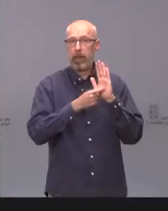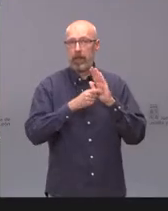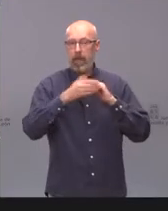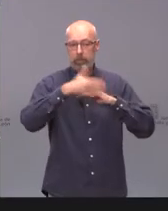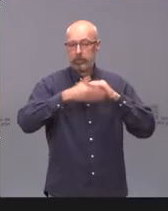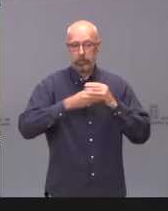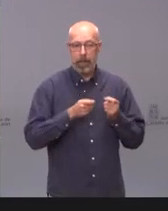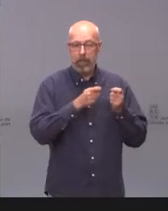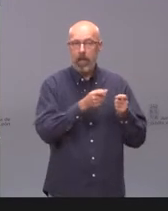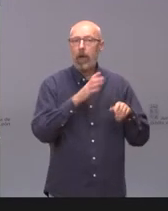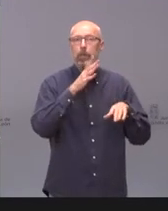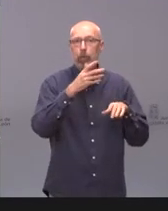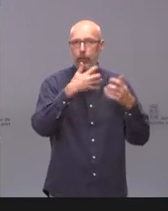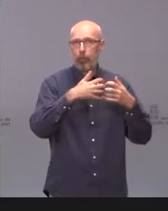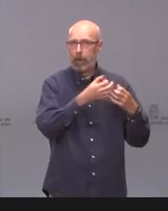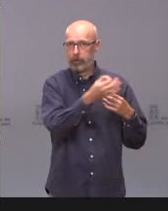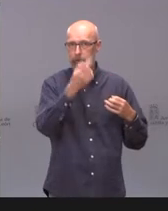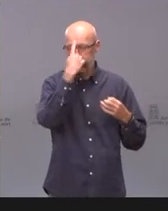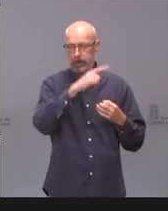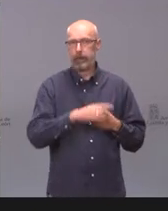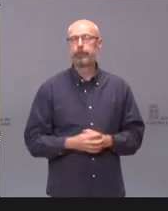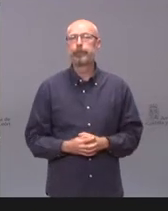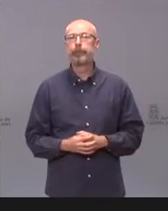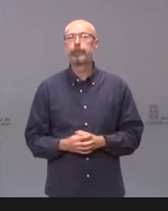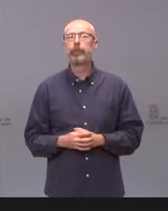Saludamos ya a Óscar Rodríguez de la Agencia EFE. Hola, Óscar.